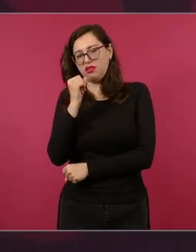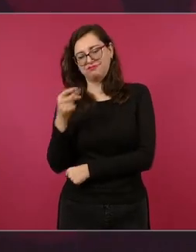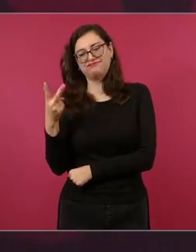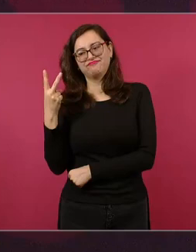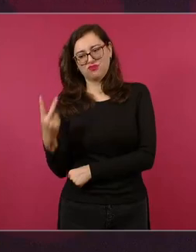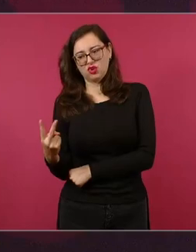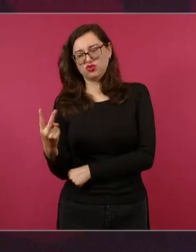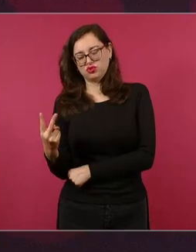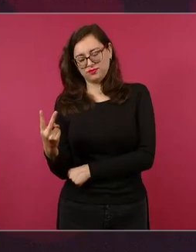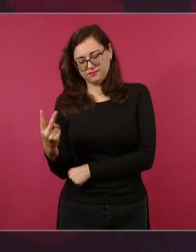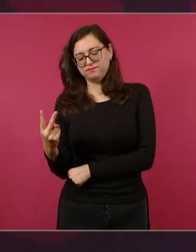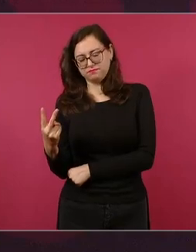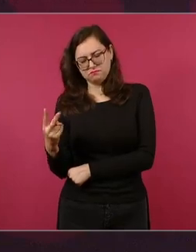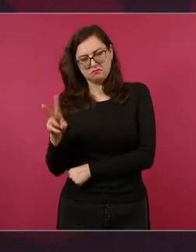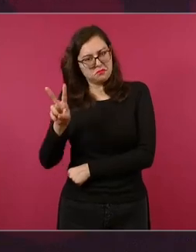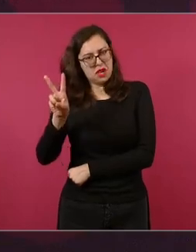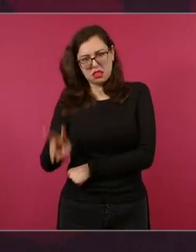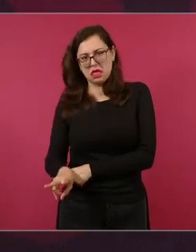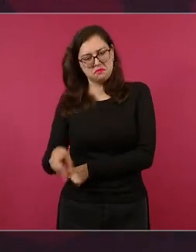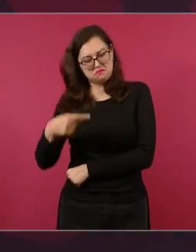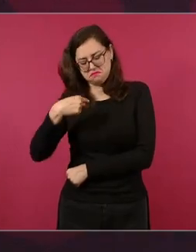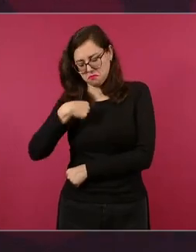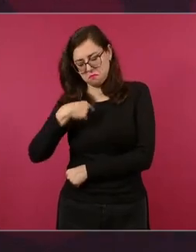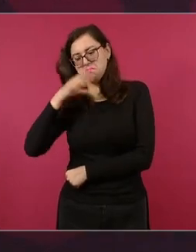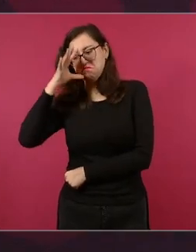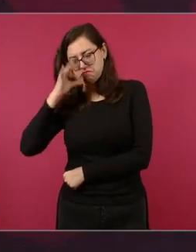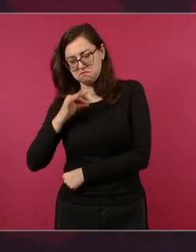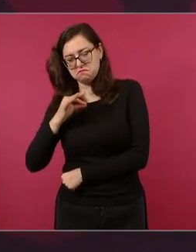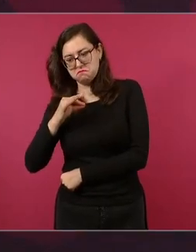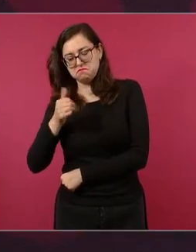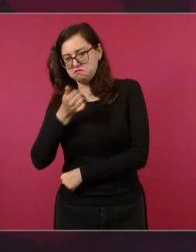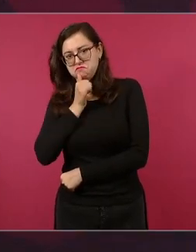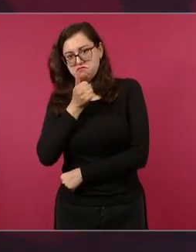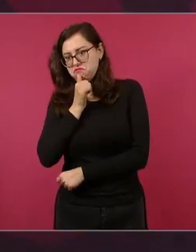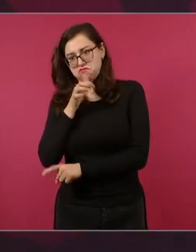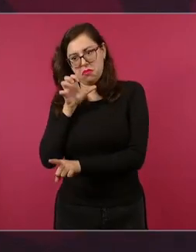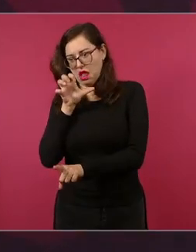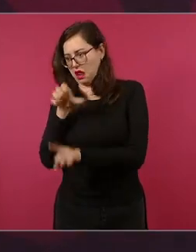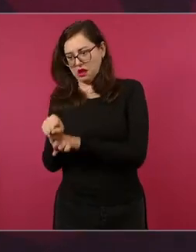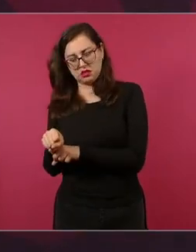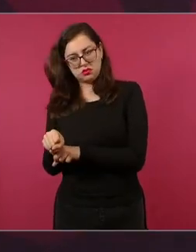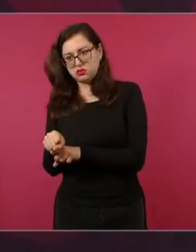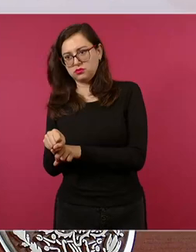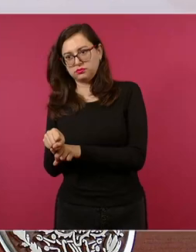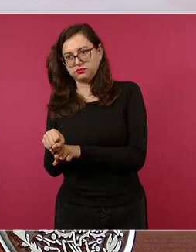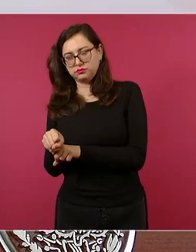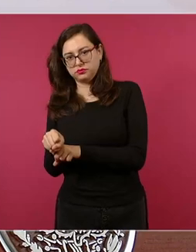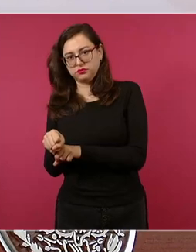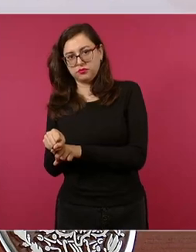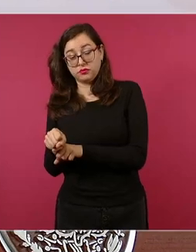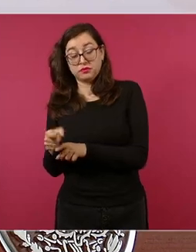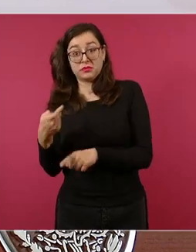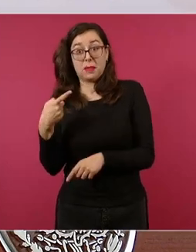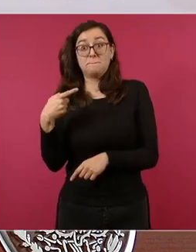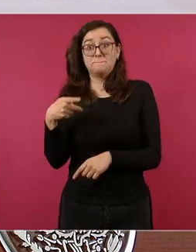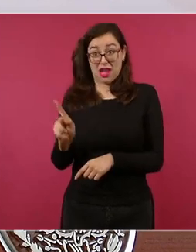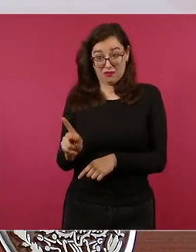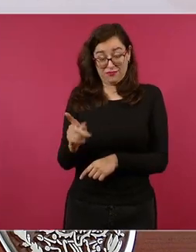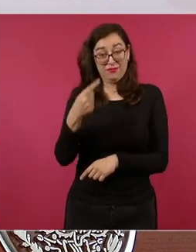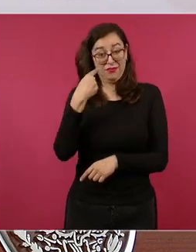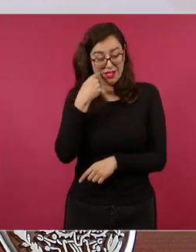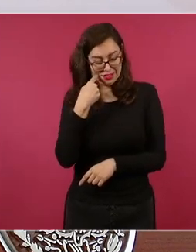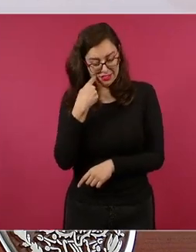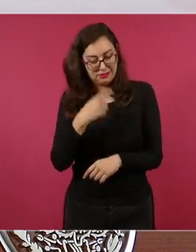que no me comprometí y las hicimos o me comprometí a 100 de esas 100